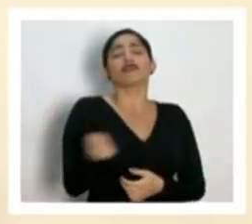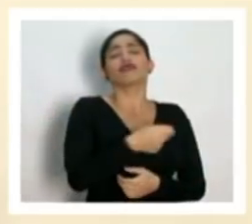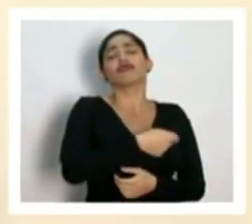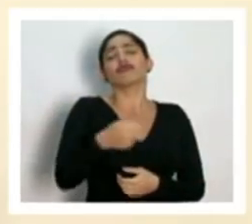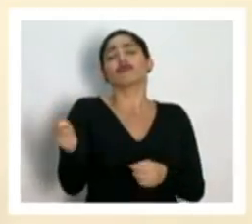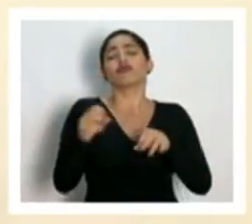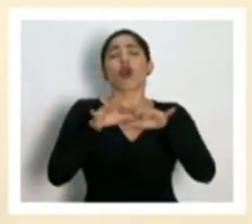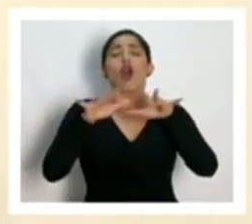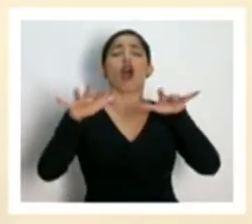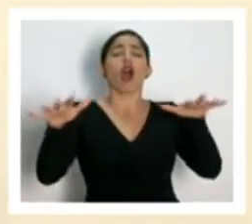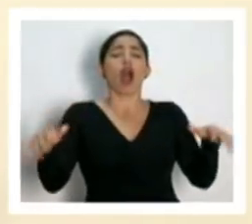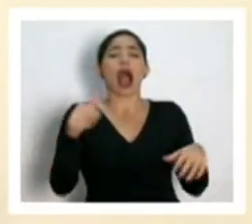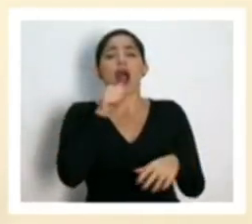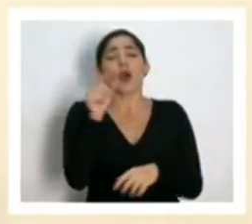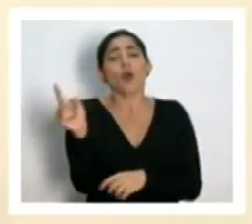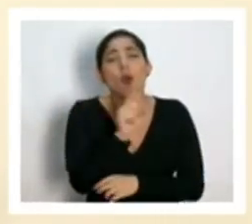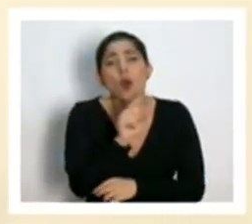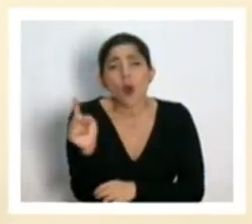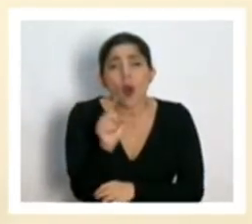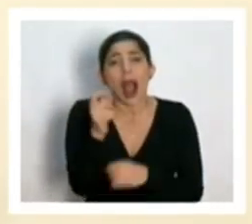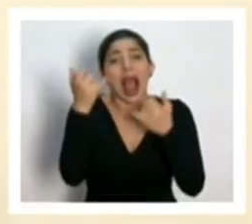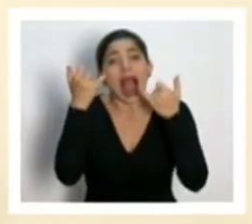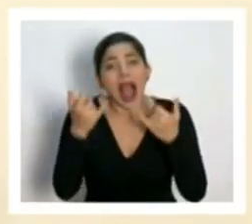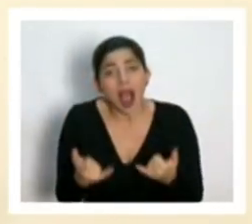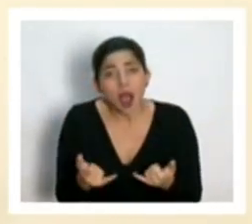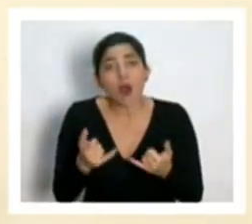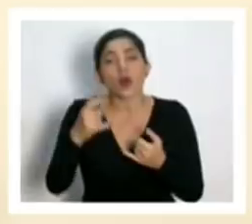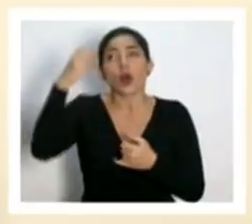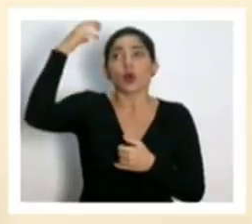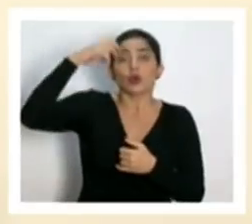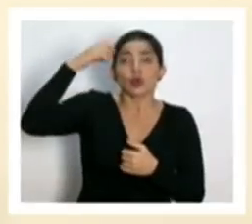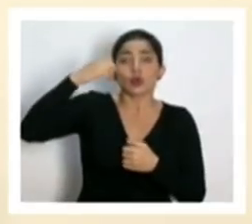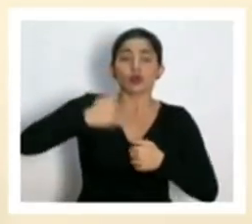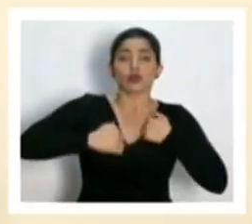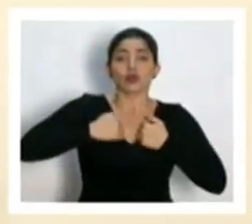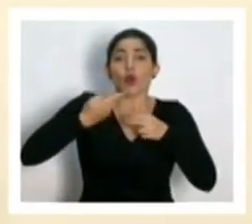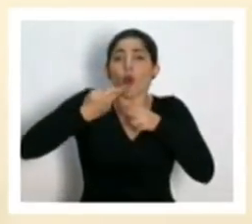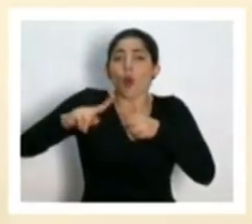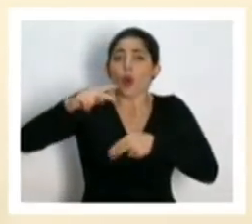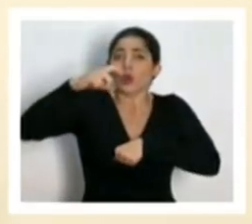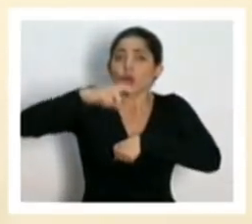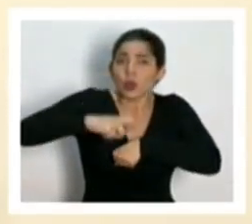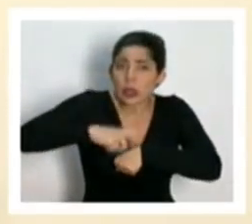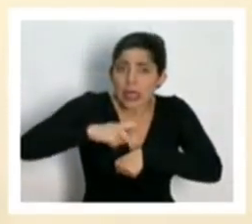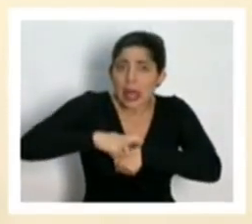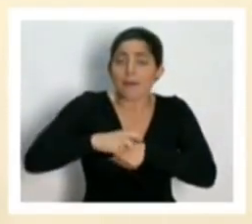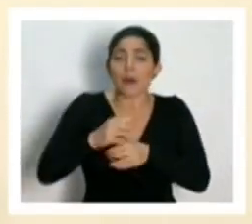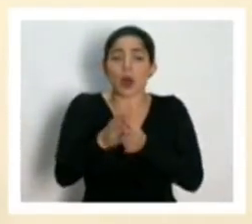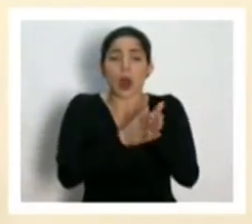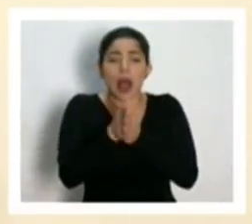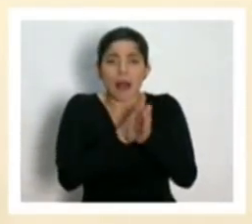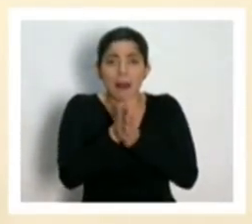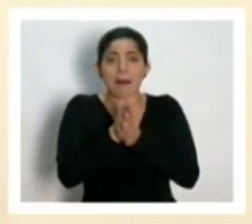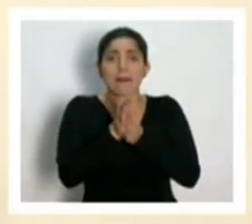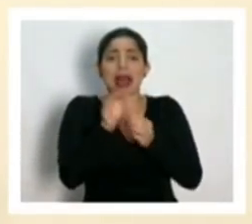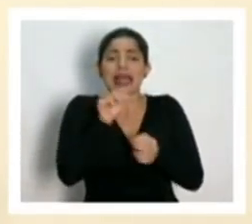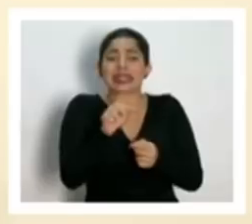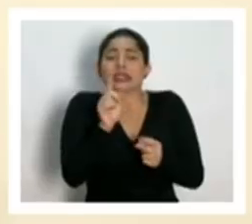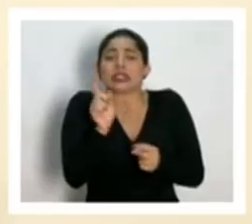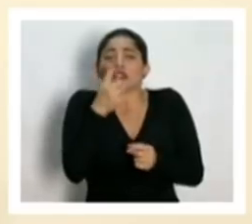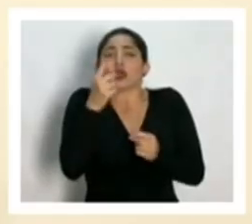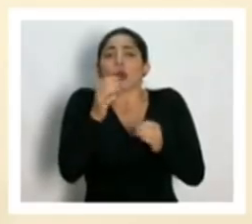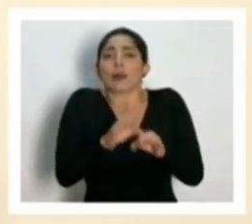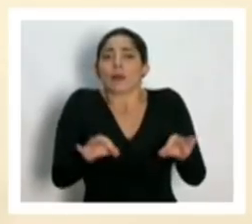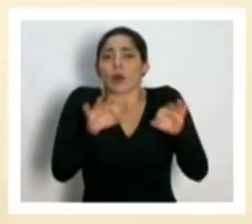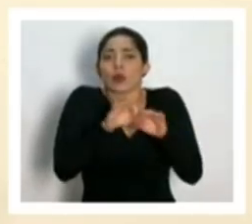entretenerse. Este es un momento para tener duchas cortas, para fijar el lavado de manos como algo importante.